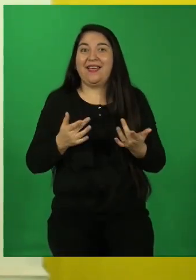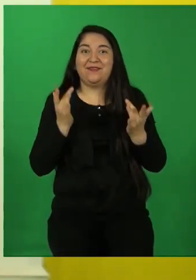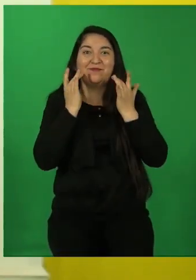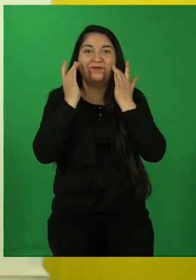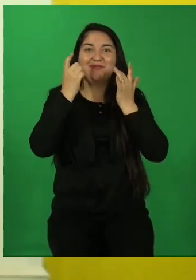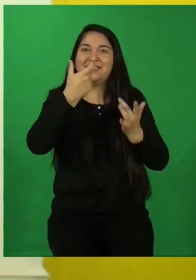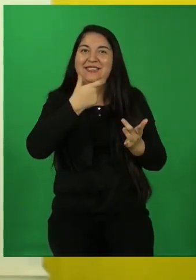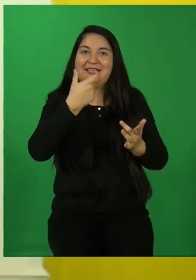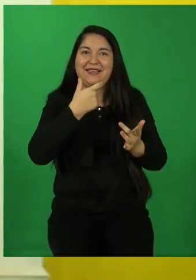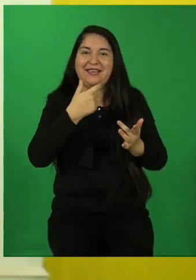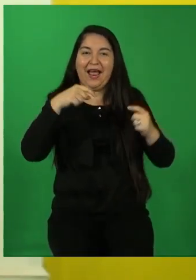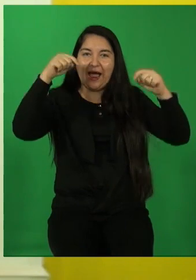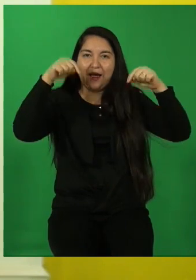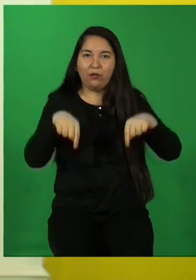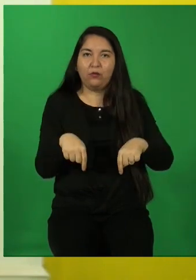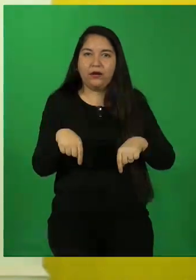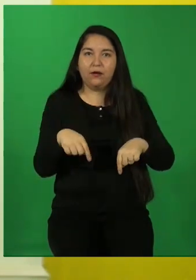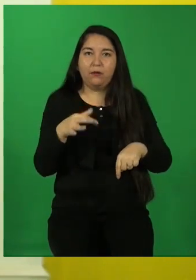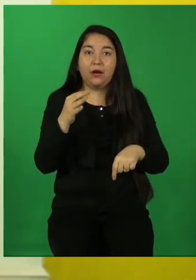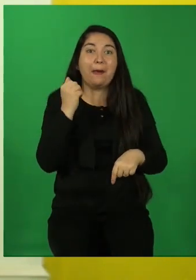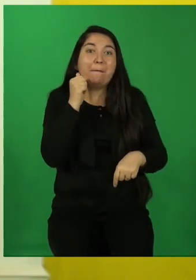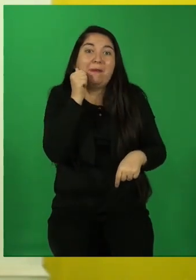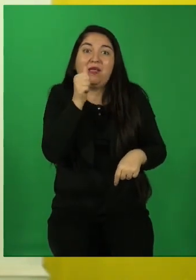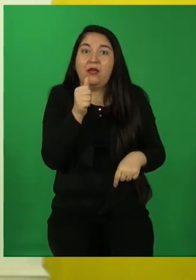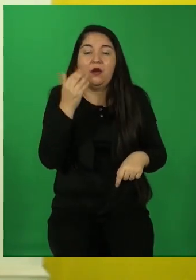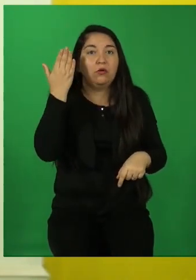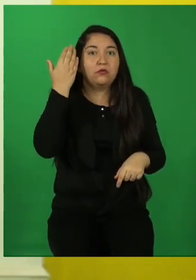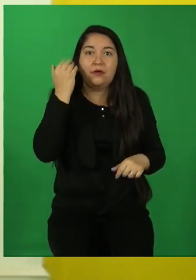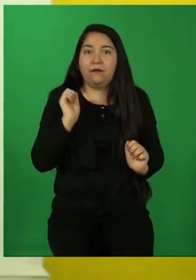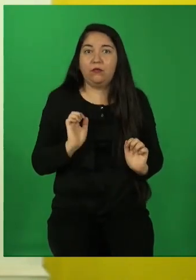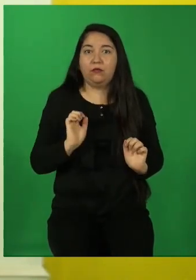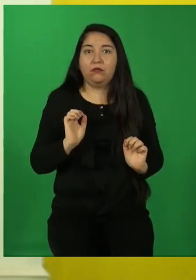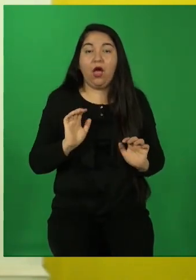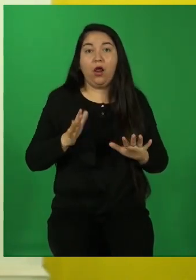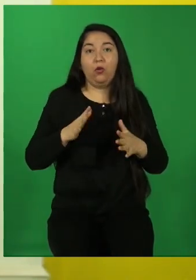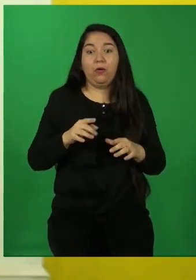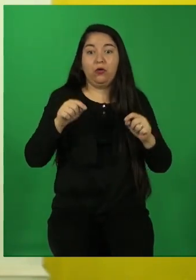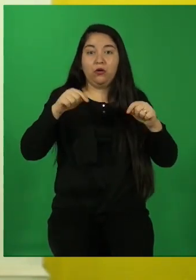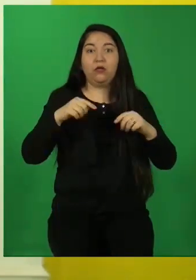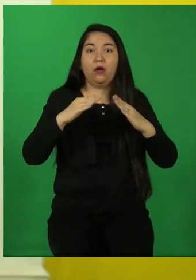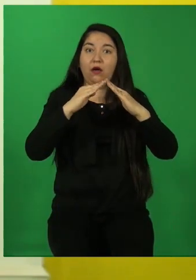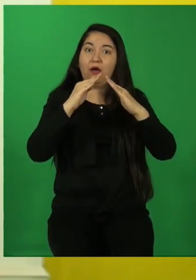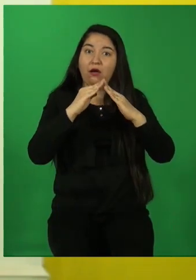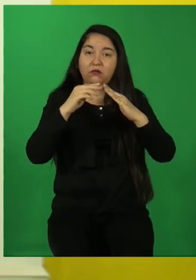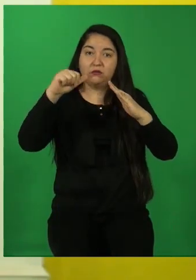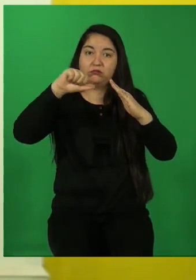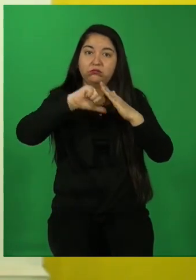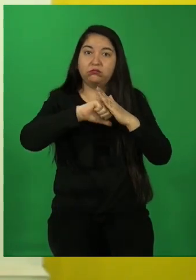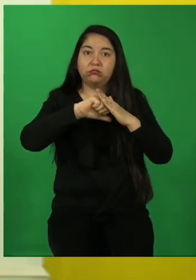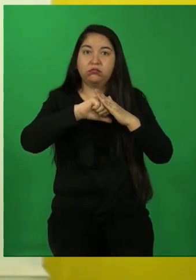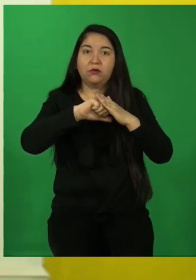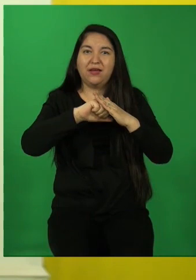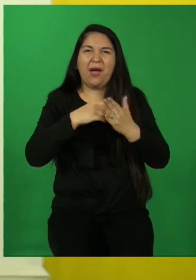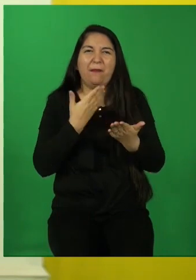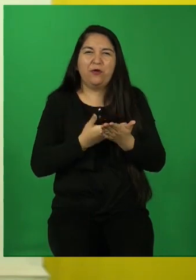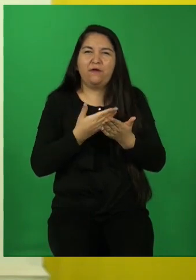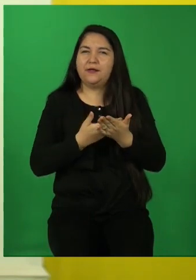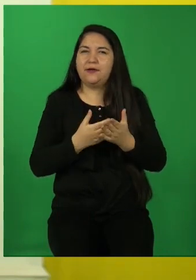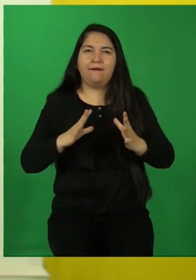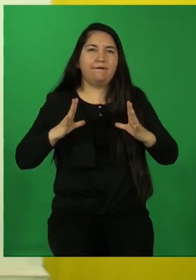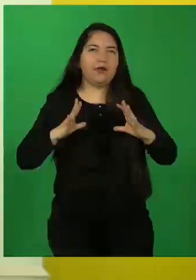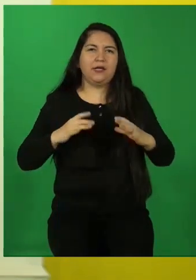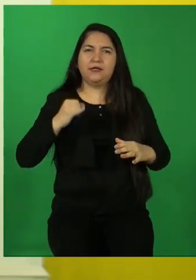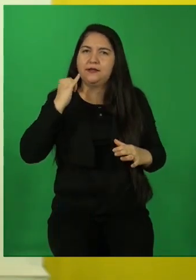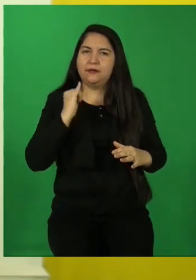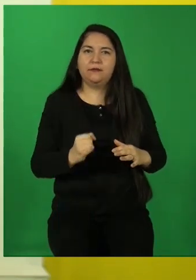qué va a pasar mañana. En esta misma situación, estamos en nuestras casas. Bueno, hay que aprovecharlo y hay que ser felices.